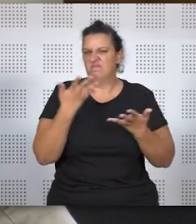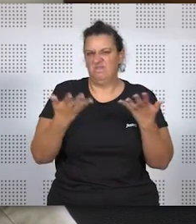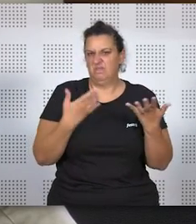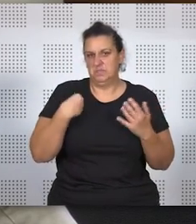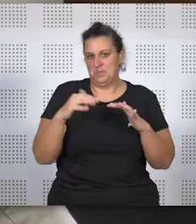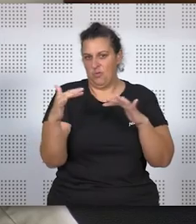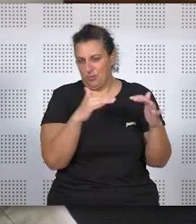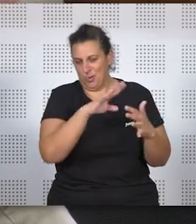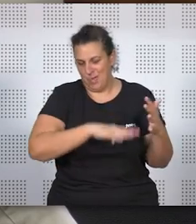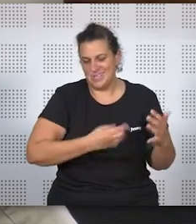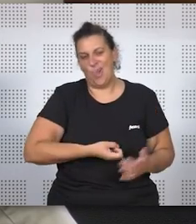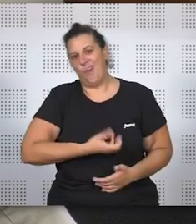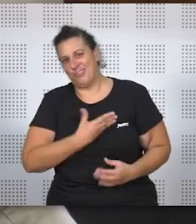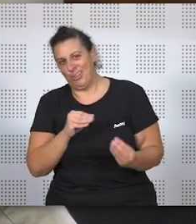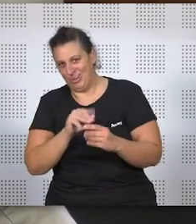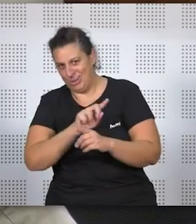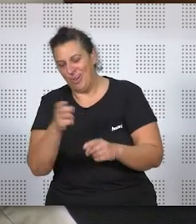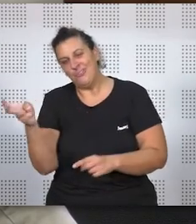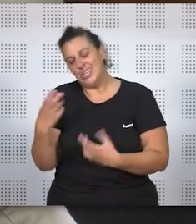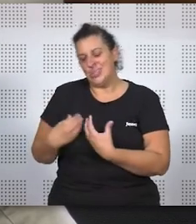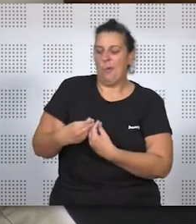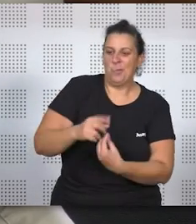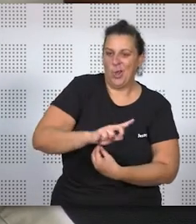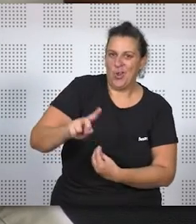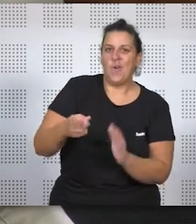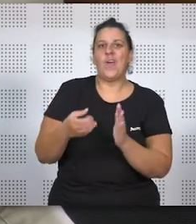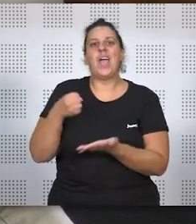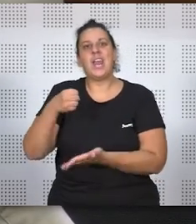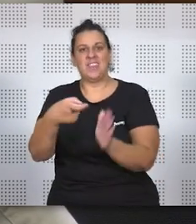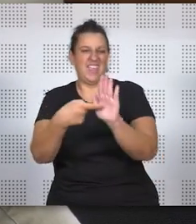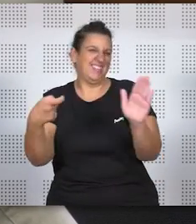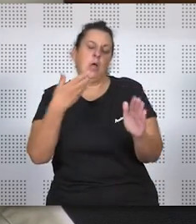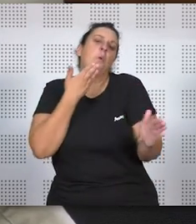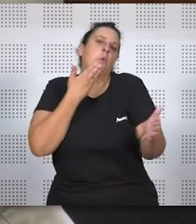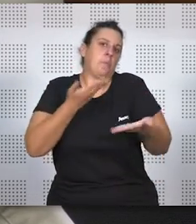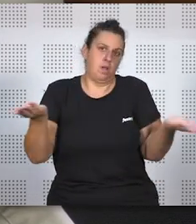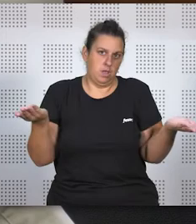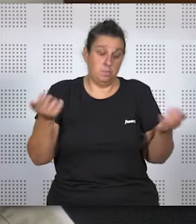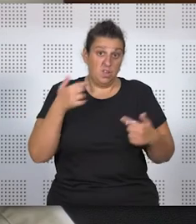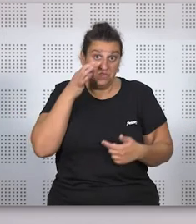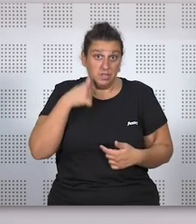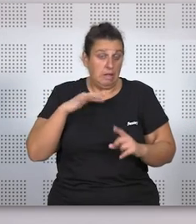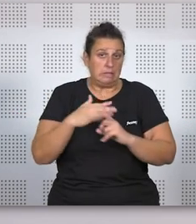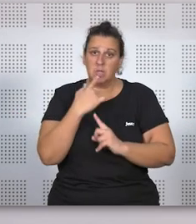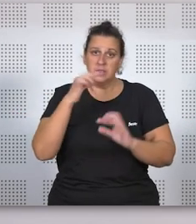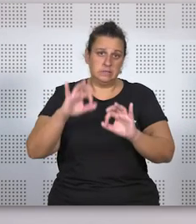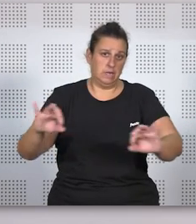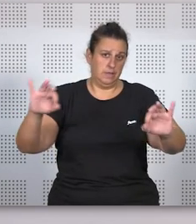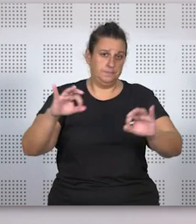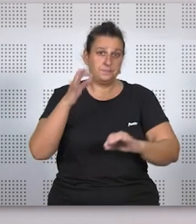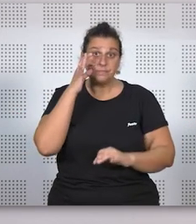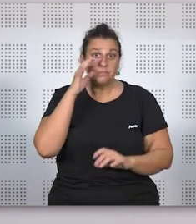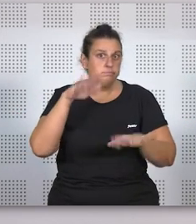he dicho el equipo de fútbol, o a las aficiones, o no vienes conmigo, a no sé dónde, pero no. Yo realmente no te podría decir ninguno. Más bien te podría decir